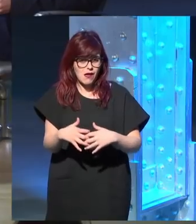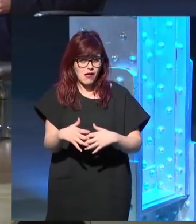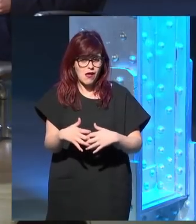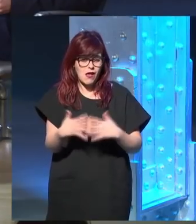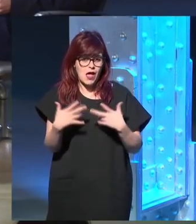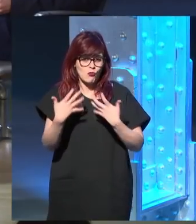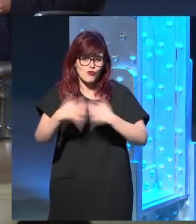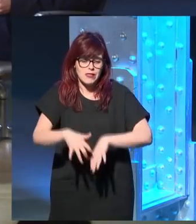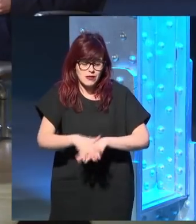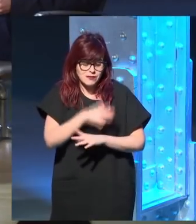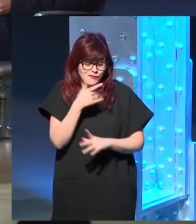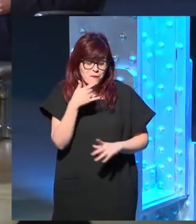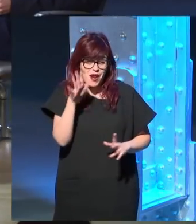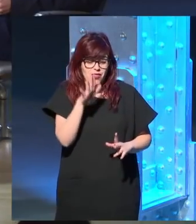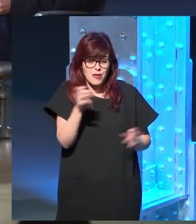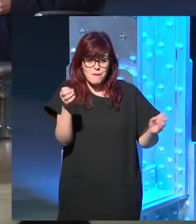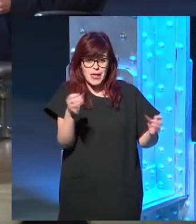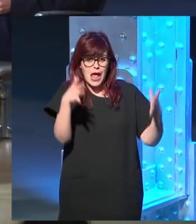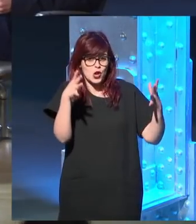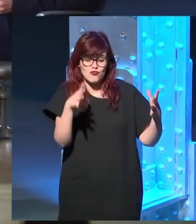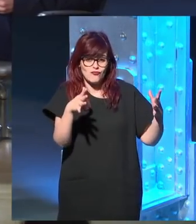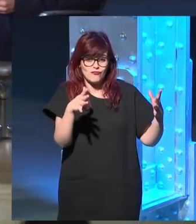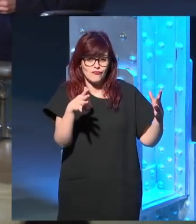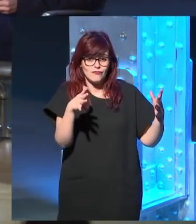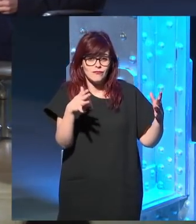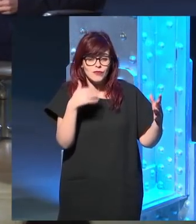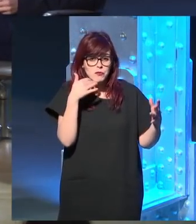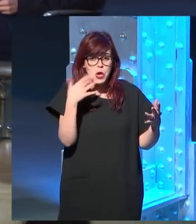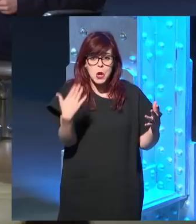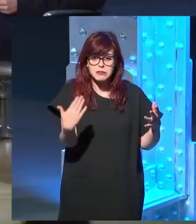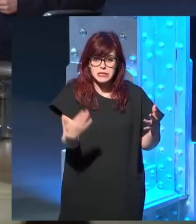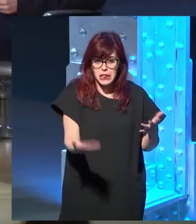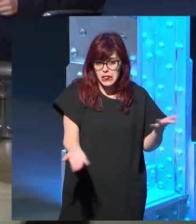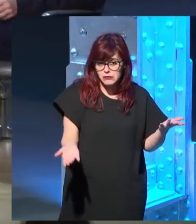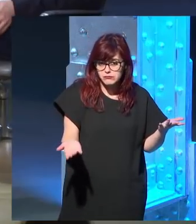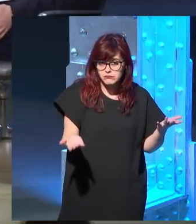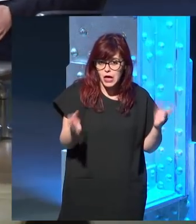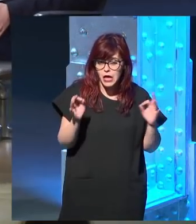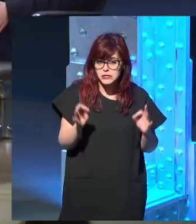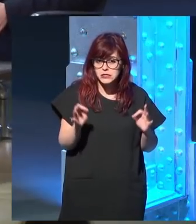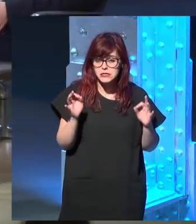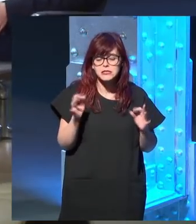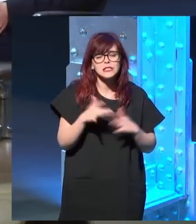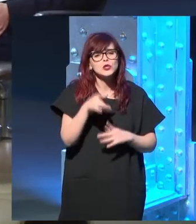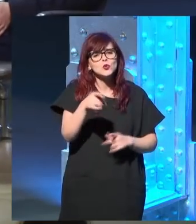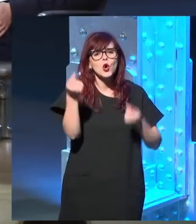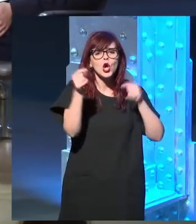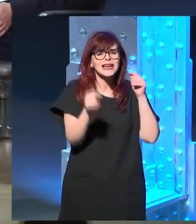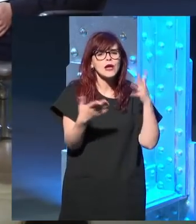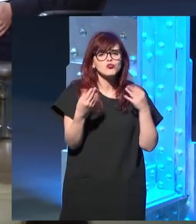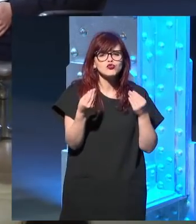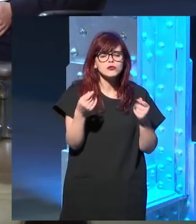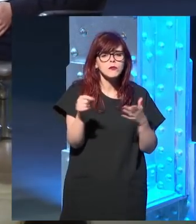miserable milagro, como dijo Billion, ¿no? No, no pasa nada. ¿Y tú corriges mucho?